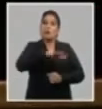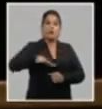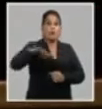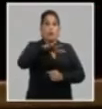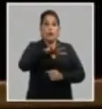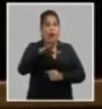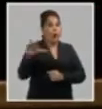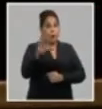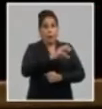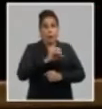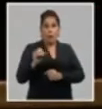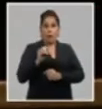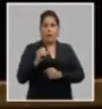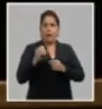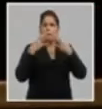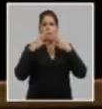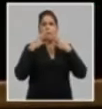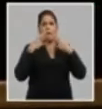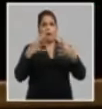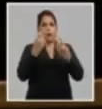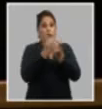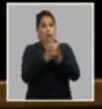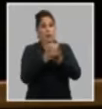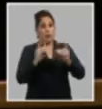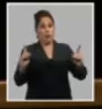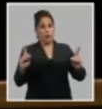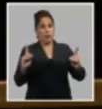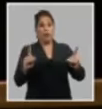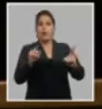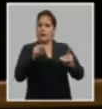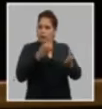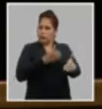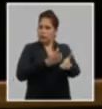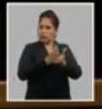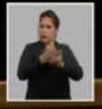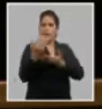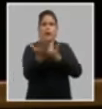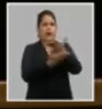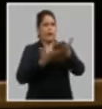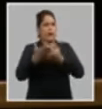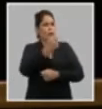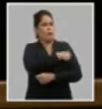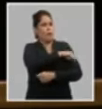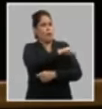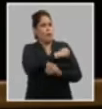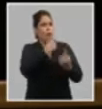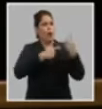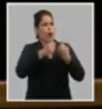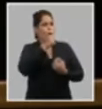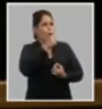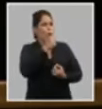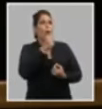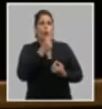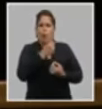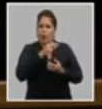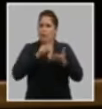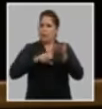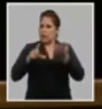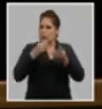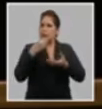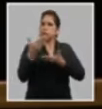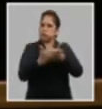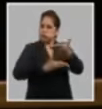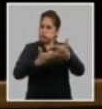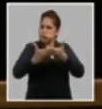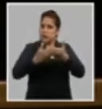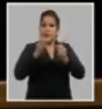en general la más amplia democracia y un permanente intercambio sincero y profundo de opiniones